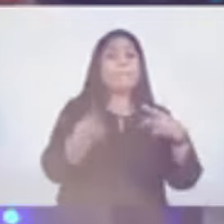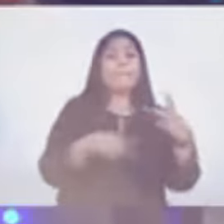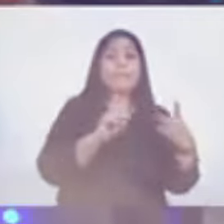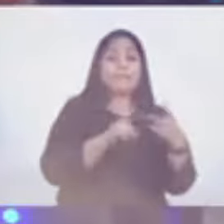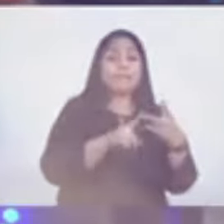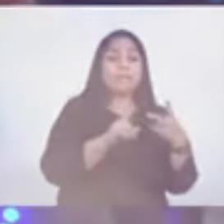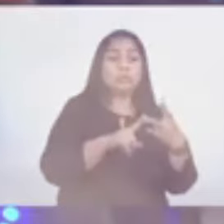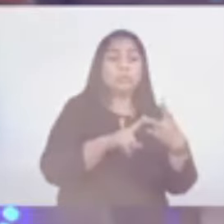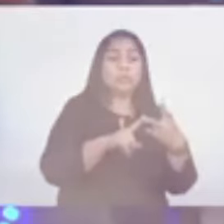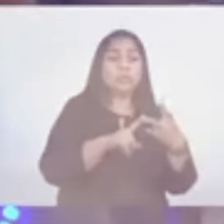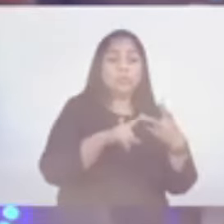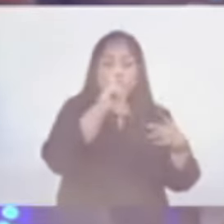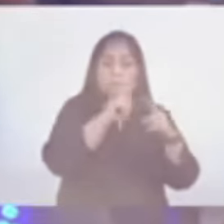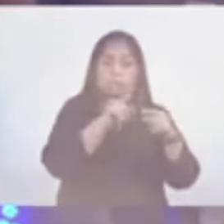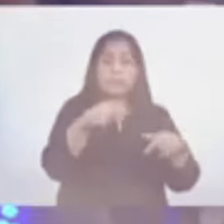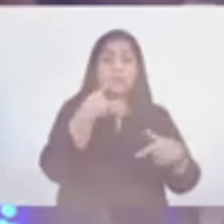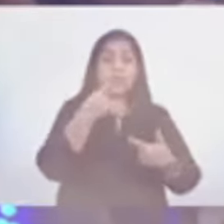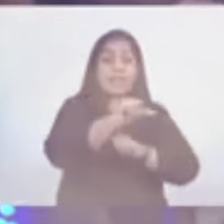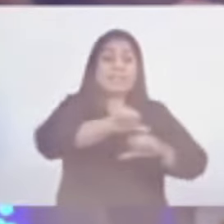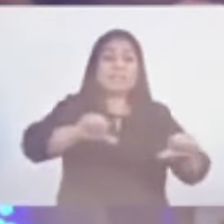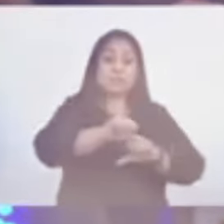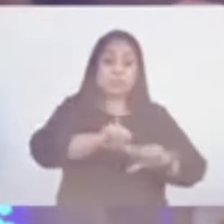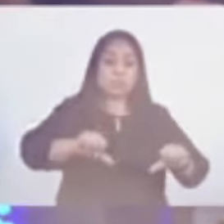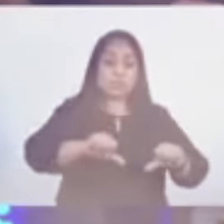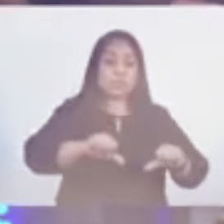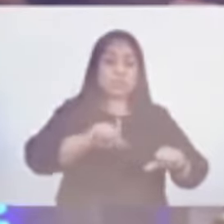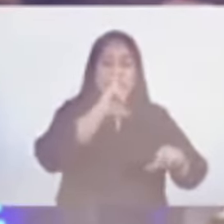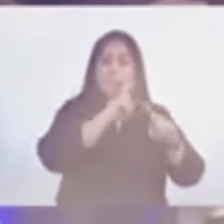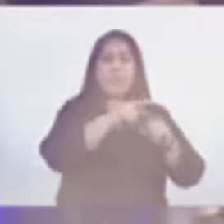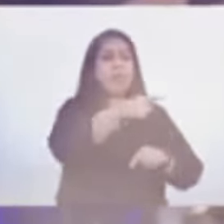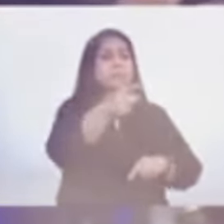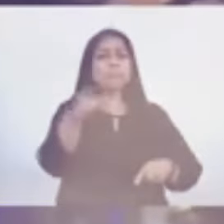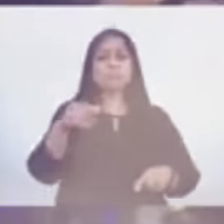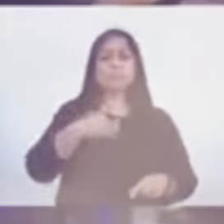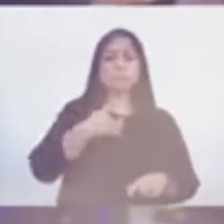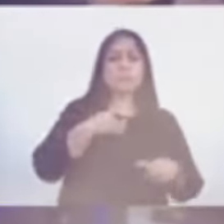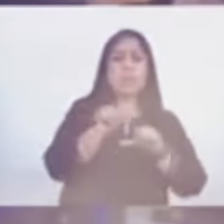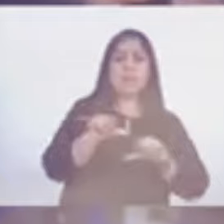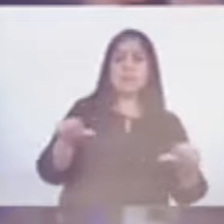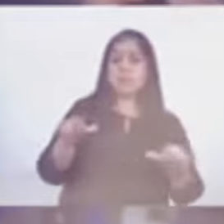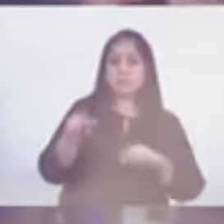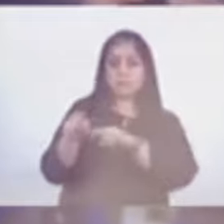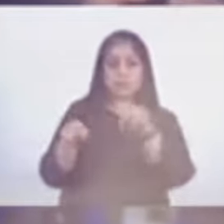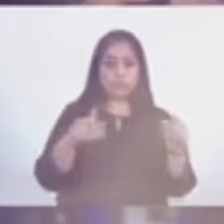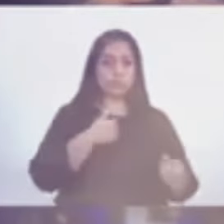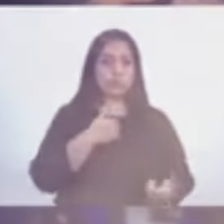fue arquitectura. Hay aquí arquitectos, estudiantes de arquitectura.